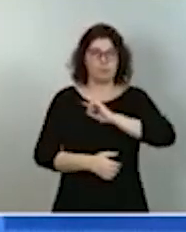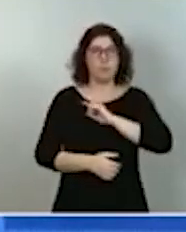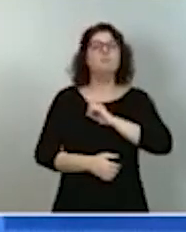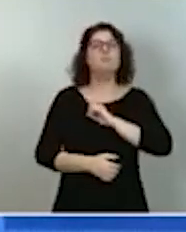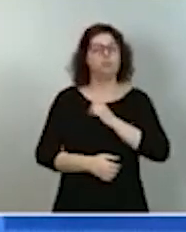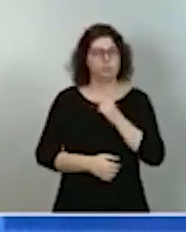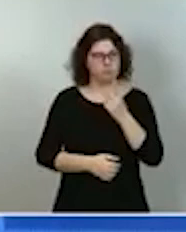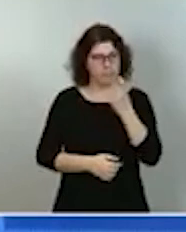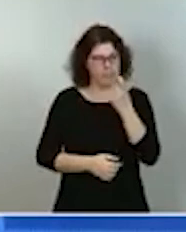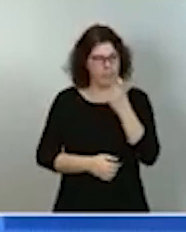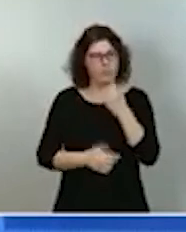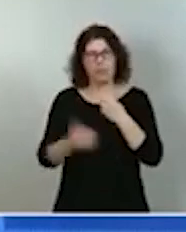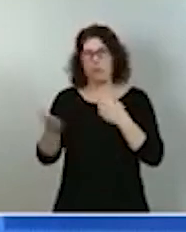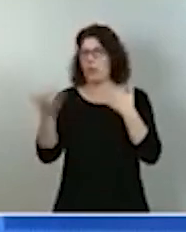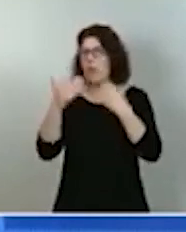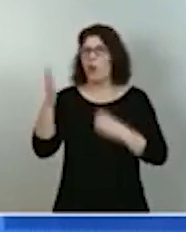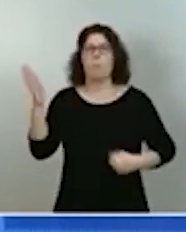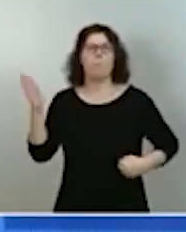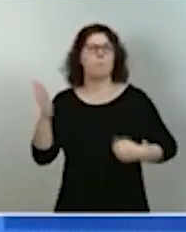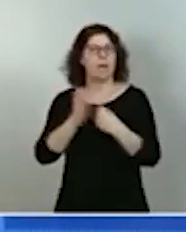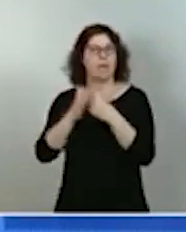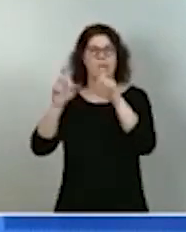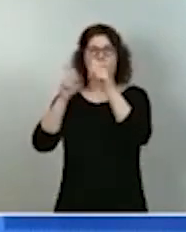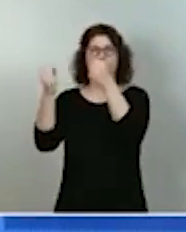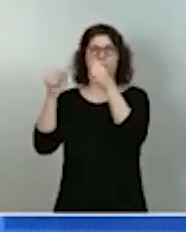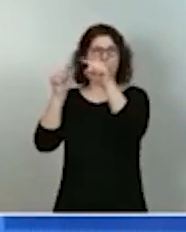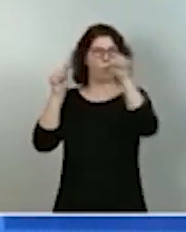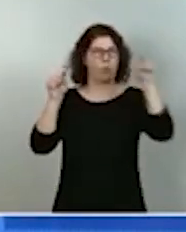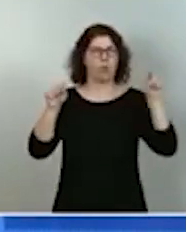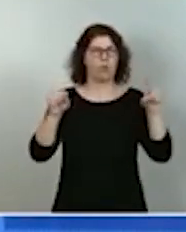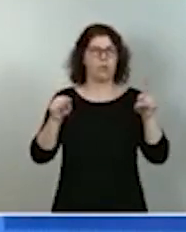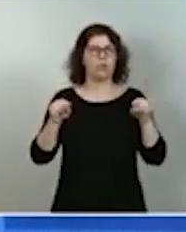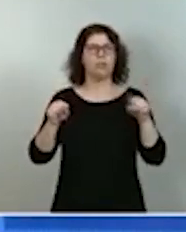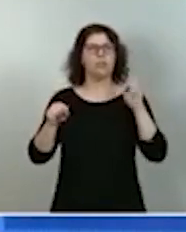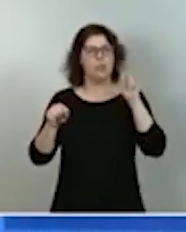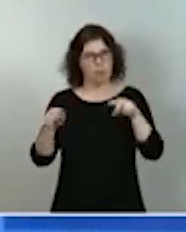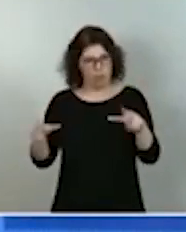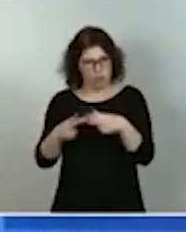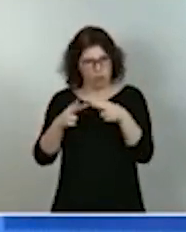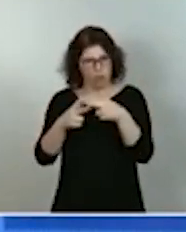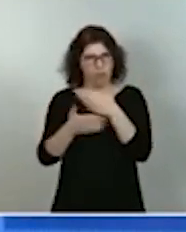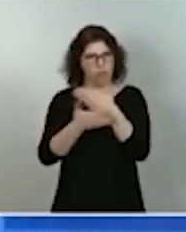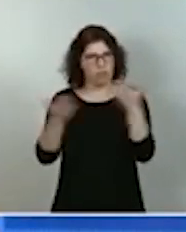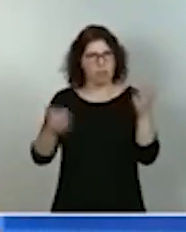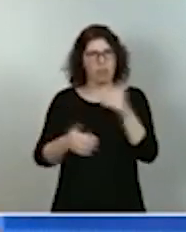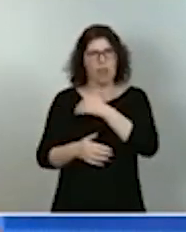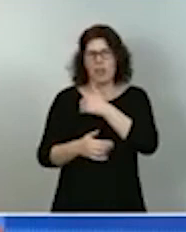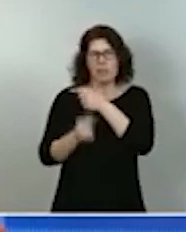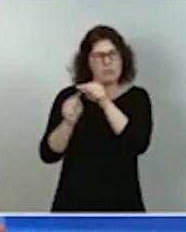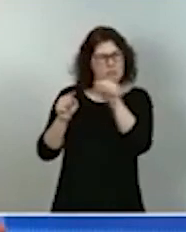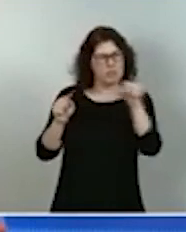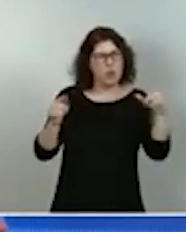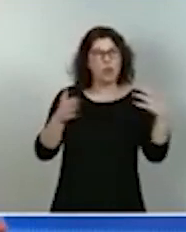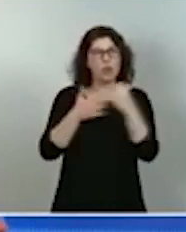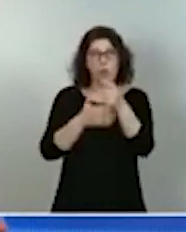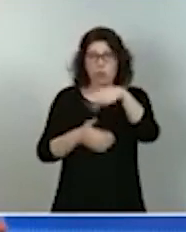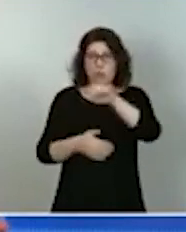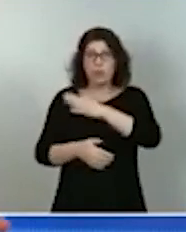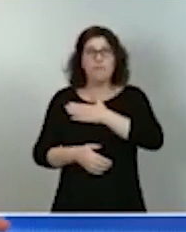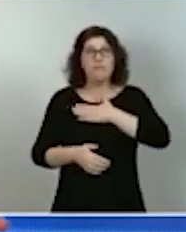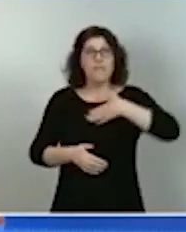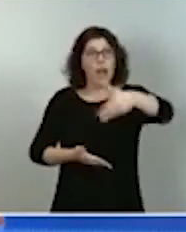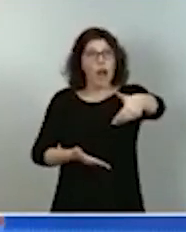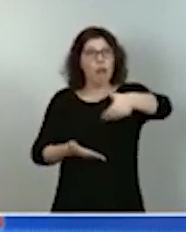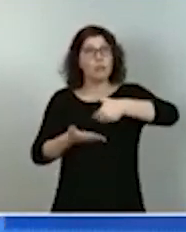instituciones, también con la academia, con la sociedad civil, con todos aquellos que, queriendo aportar, estén dispuestos a